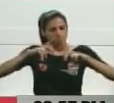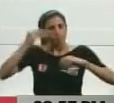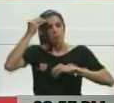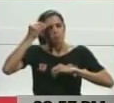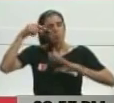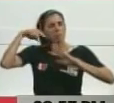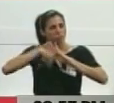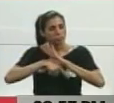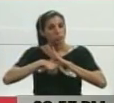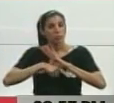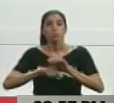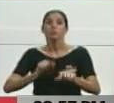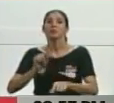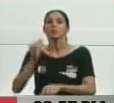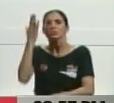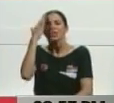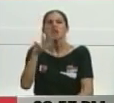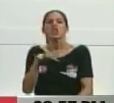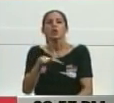las digo donde tengo que decirla.